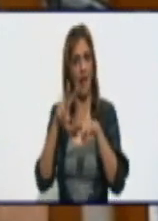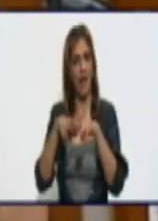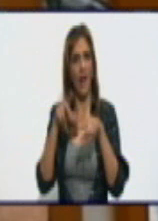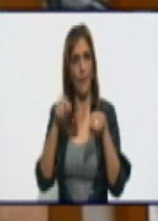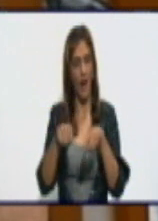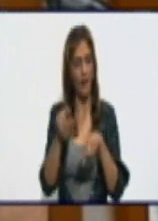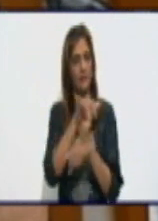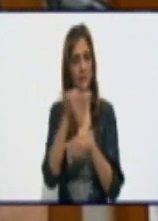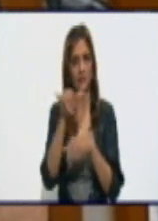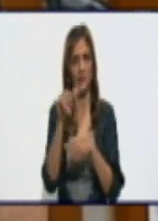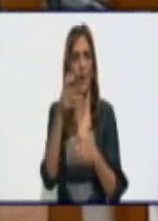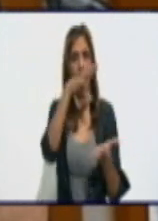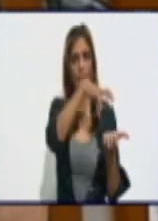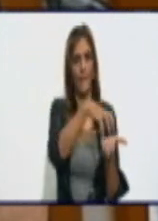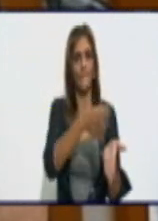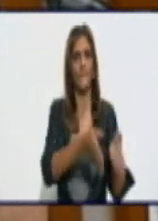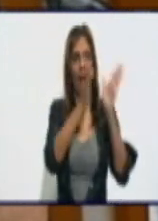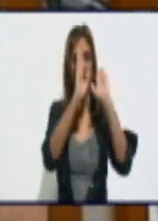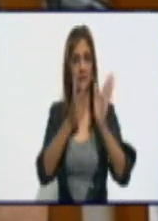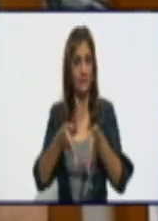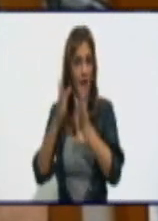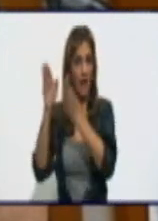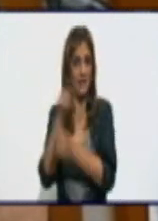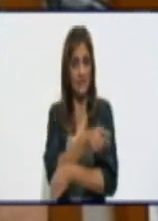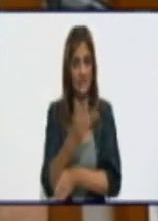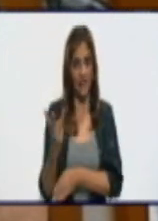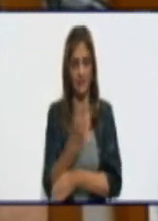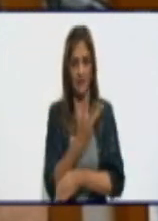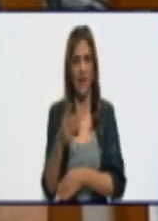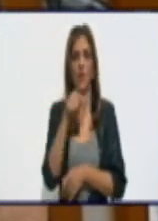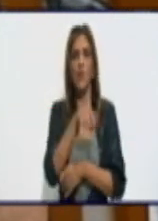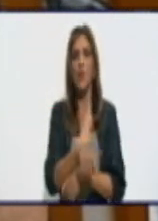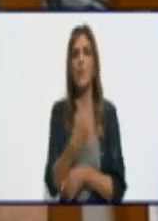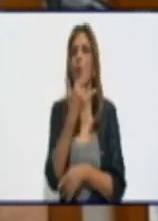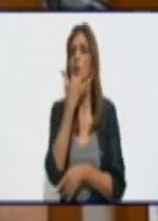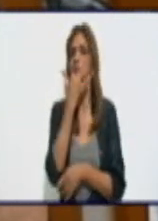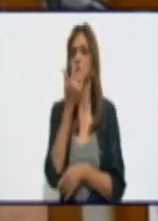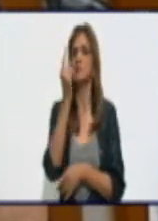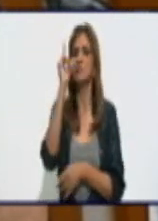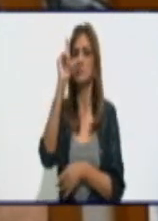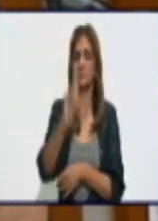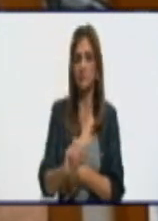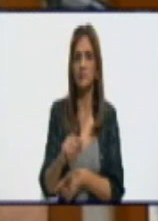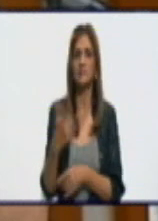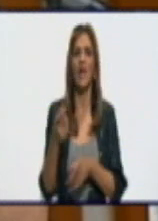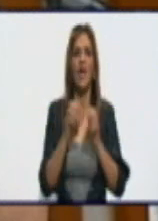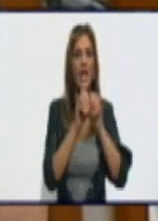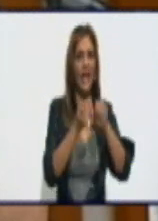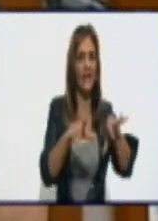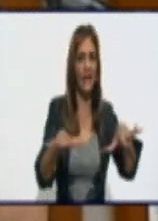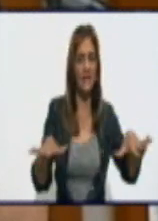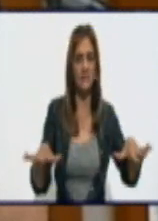por nuestro país. Hubo un déficit de generación de 600 megawatt totales en el país.